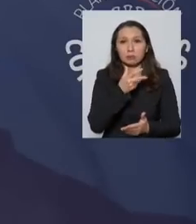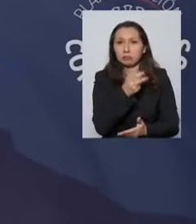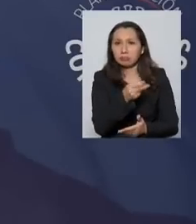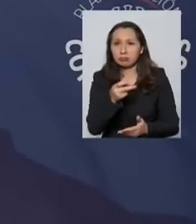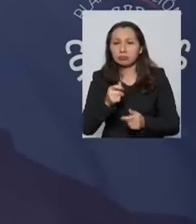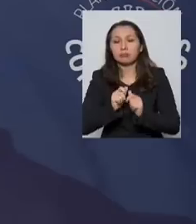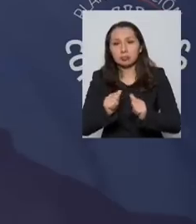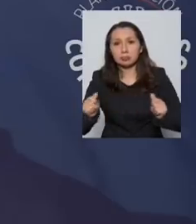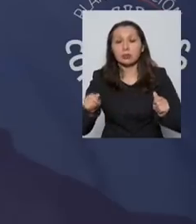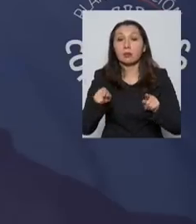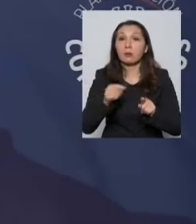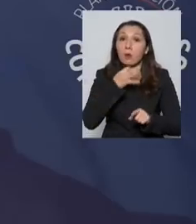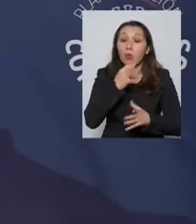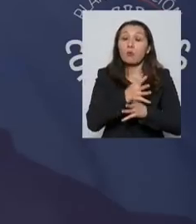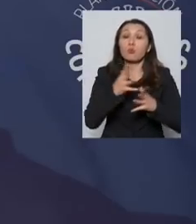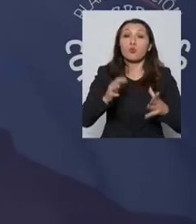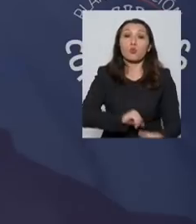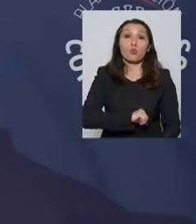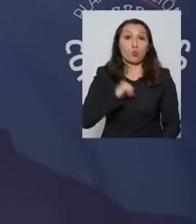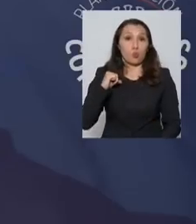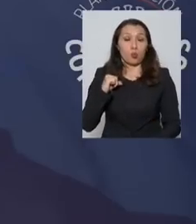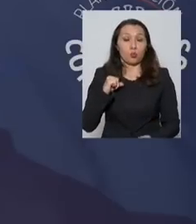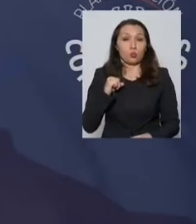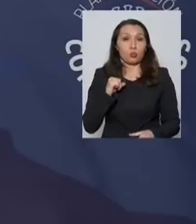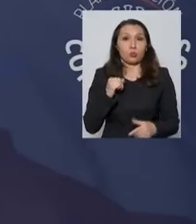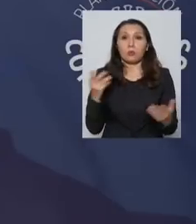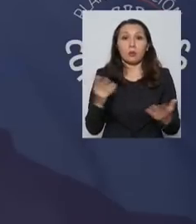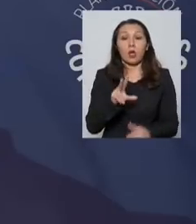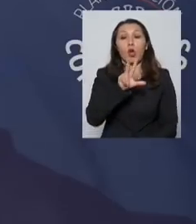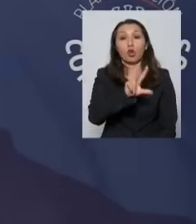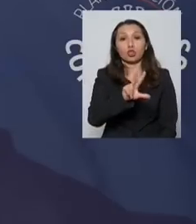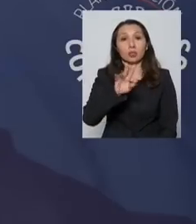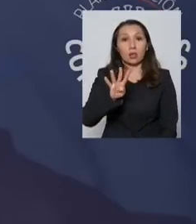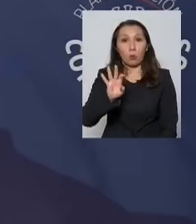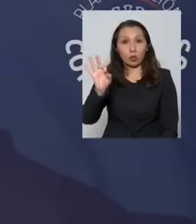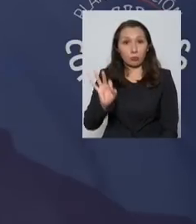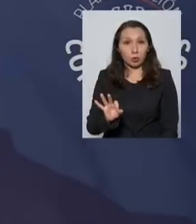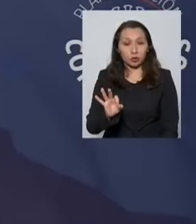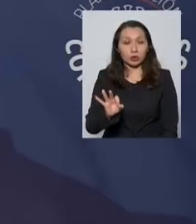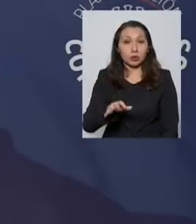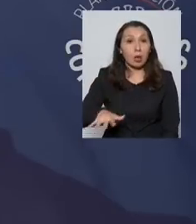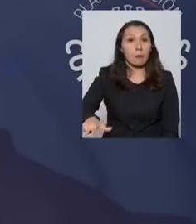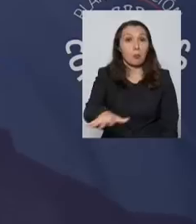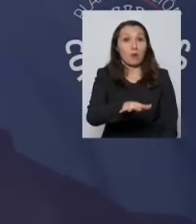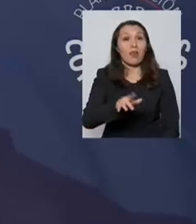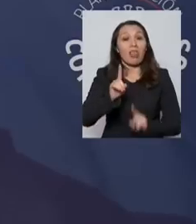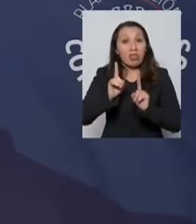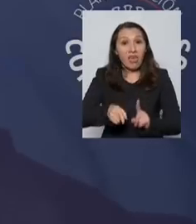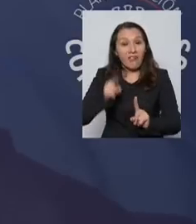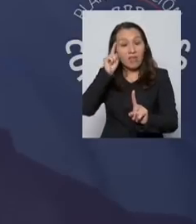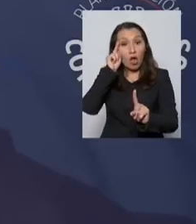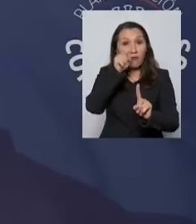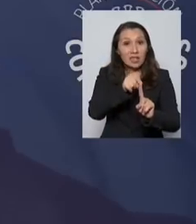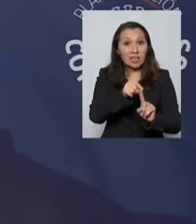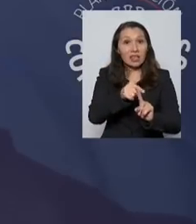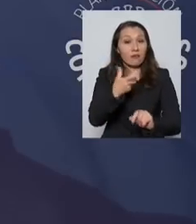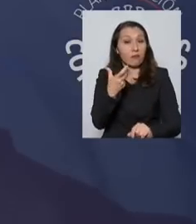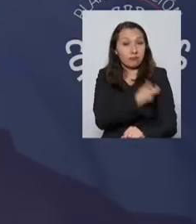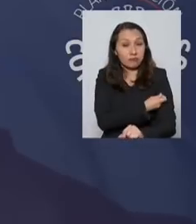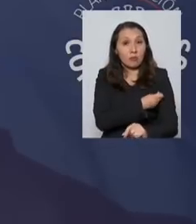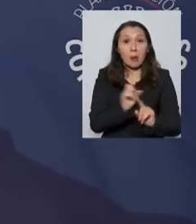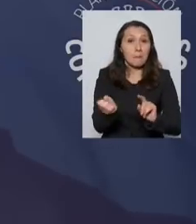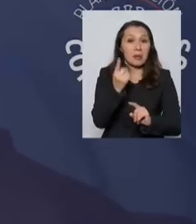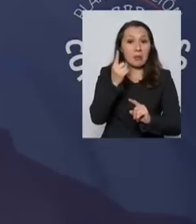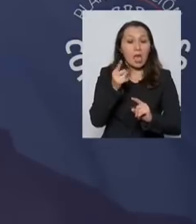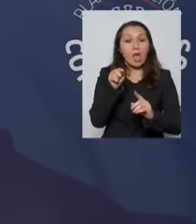tenemos que decir con mucho orgullo que el 84% de la población objetivo que nos trazamos al